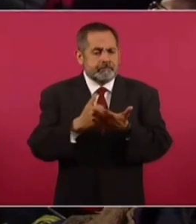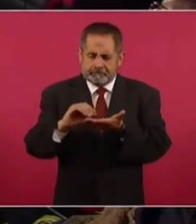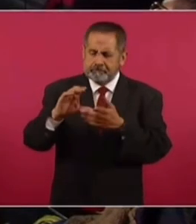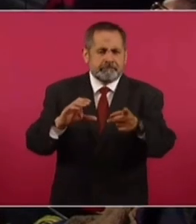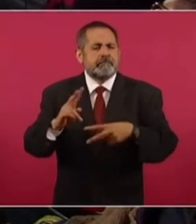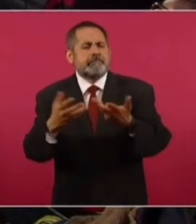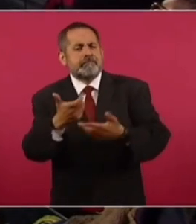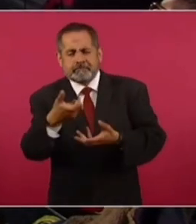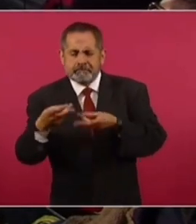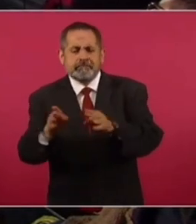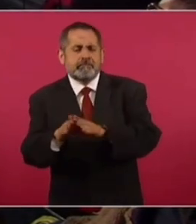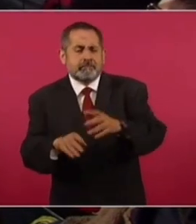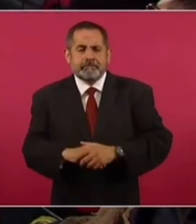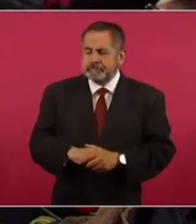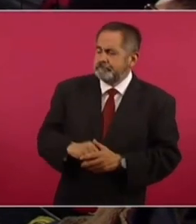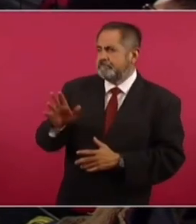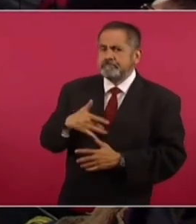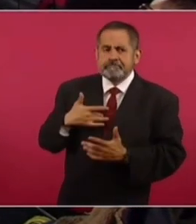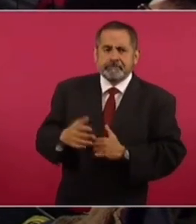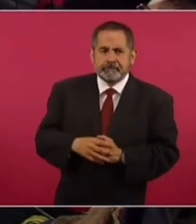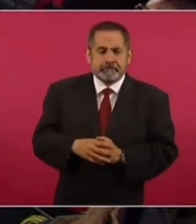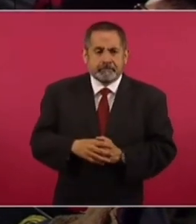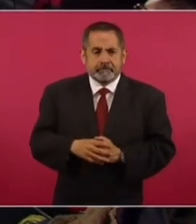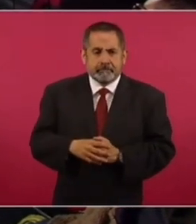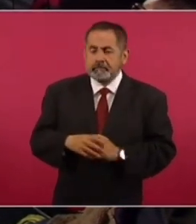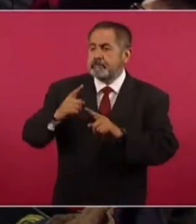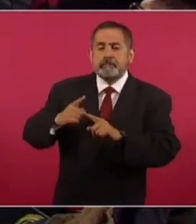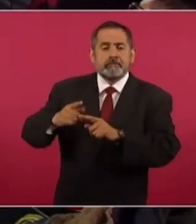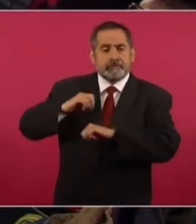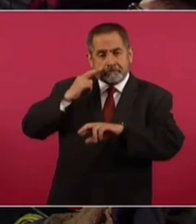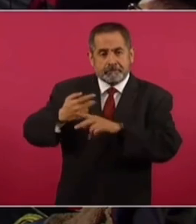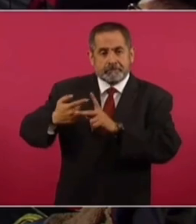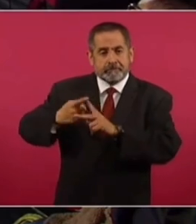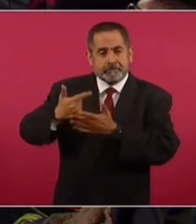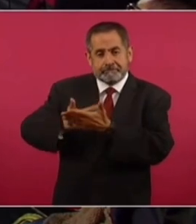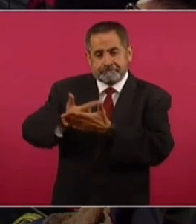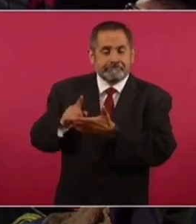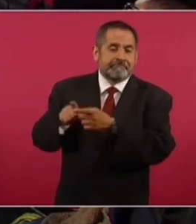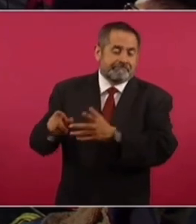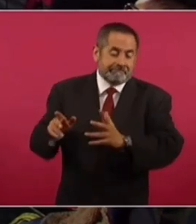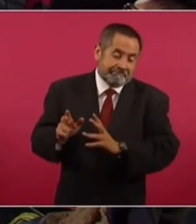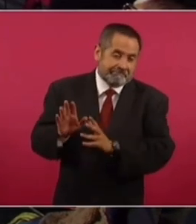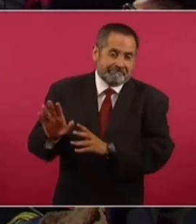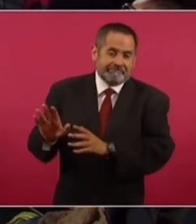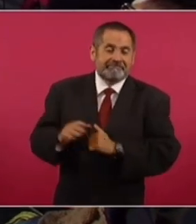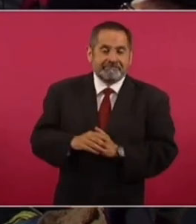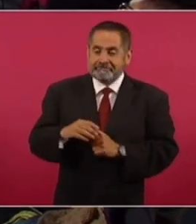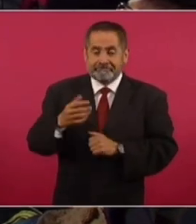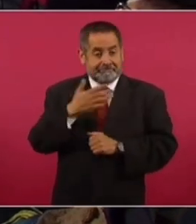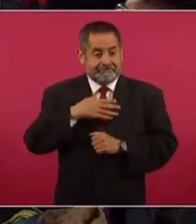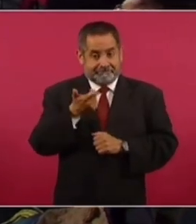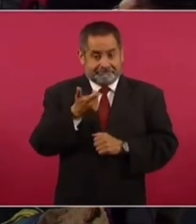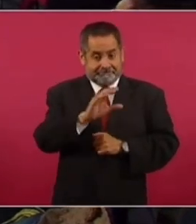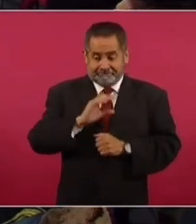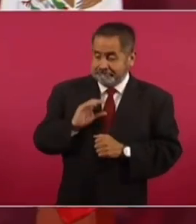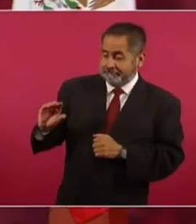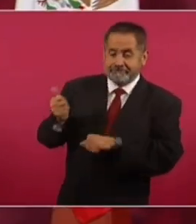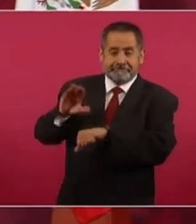¿Mande? ¿Y ya decidió qué va a hacer con ese dinero? Pues este, quien me lleva la contabilidad, o mejor dicho, quien administra